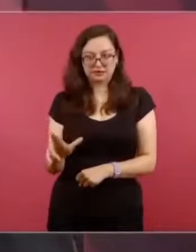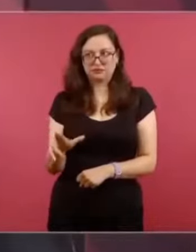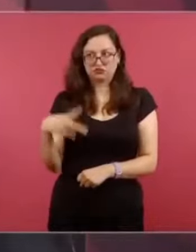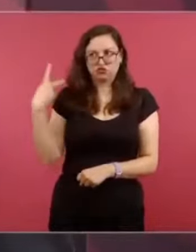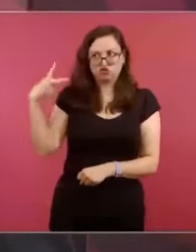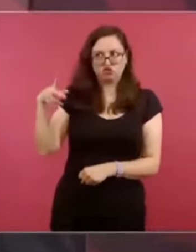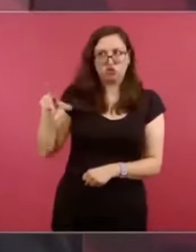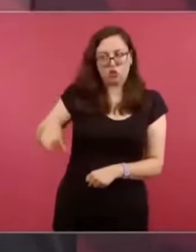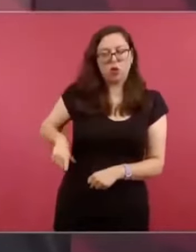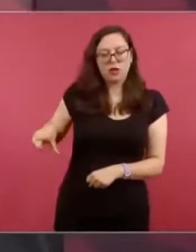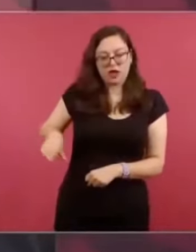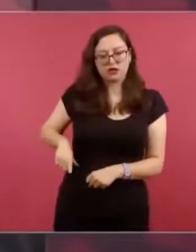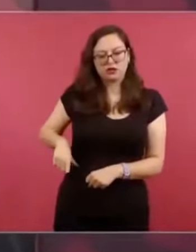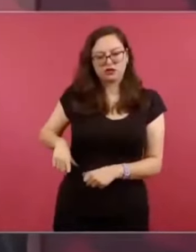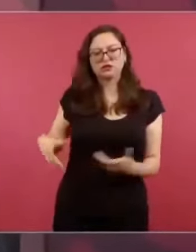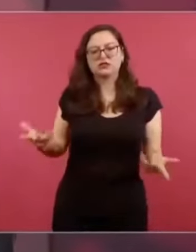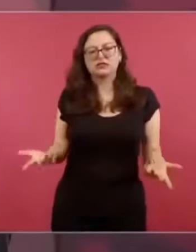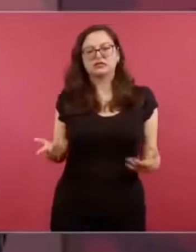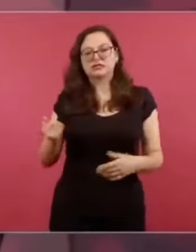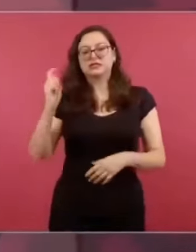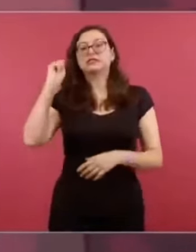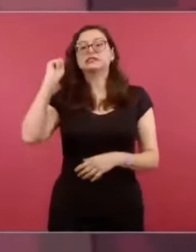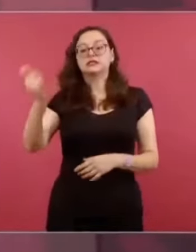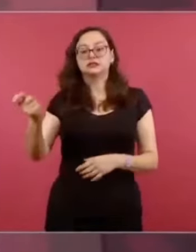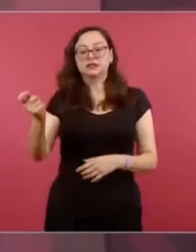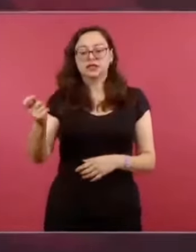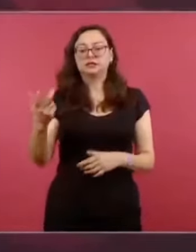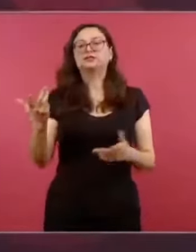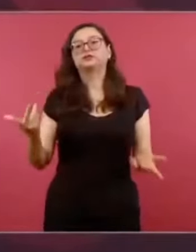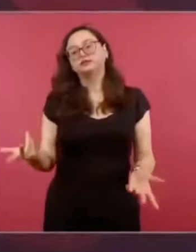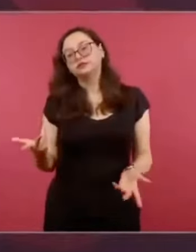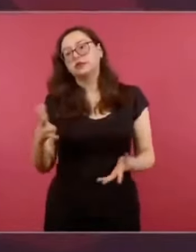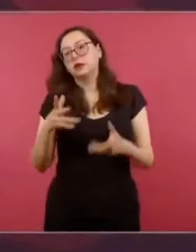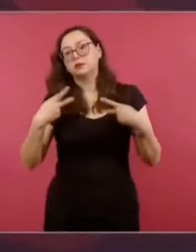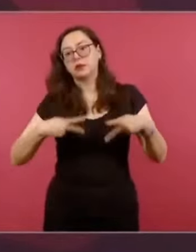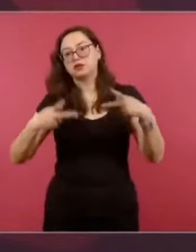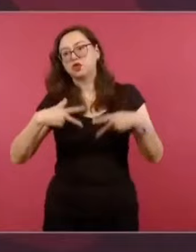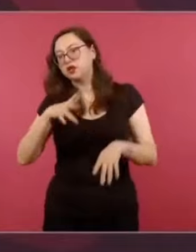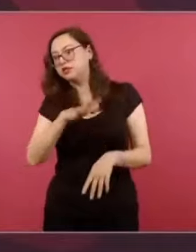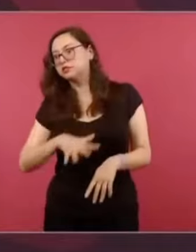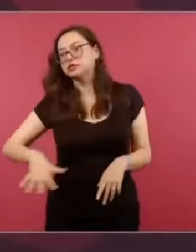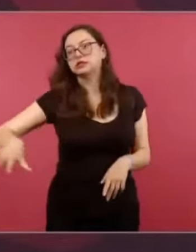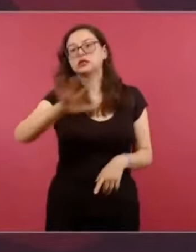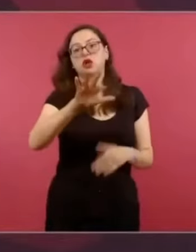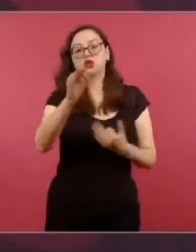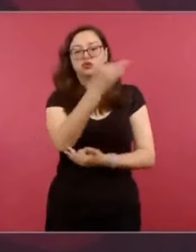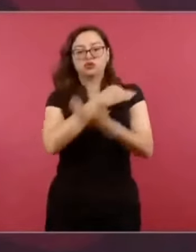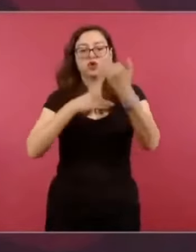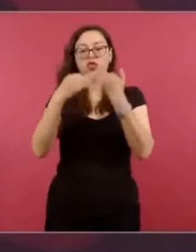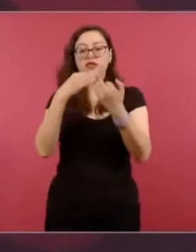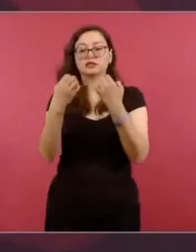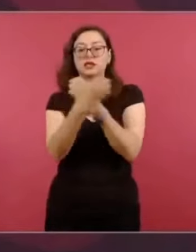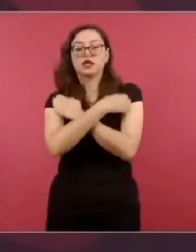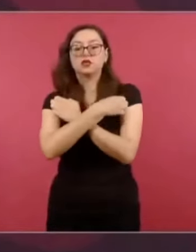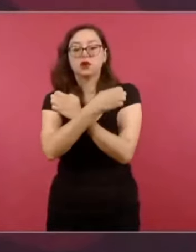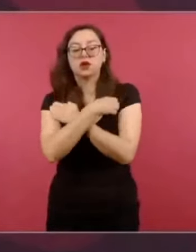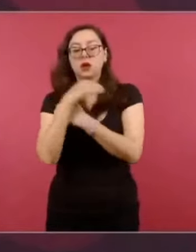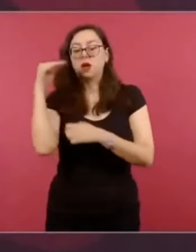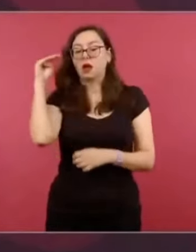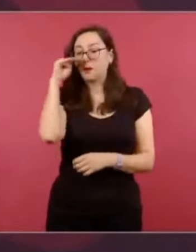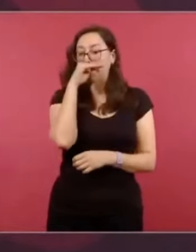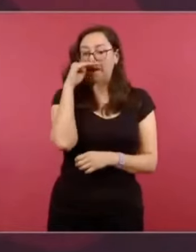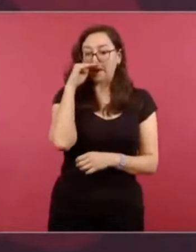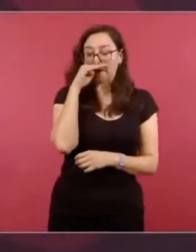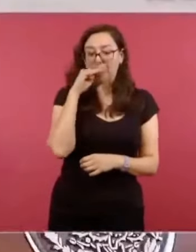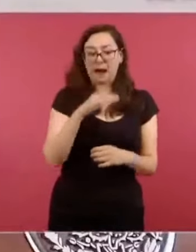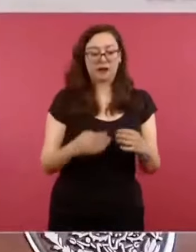Pues que está garantizado el derecho a la educación pública, gratuita, de calidad, en todos